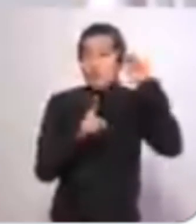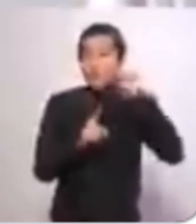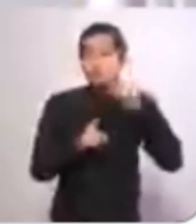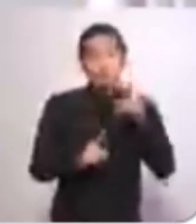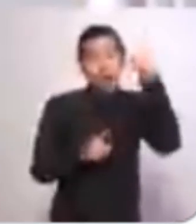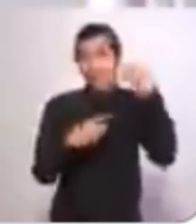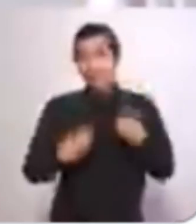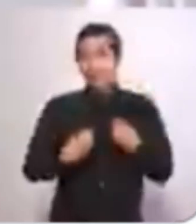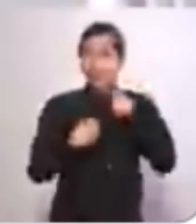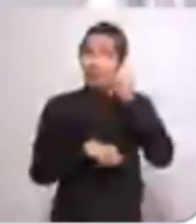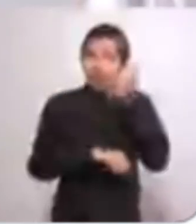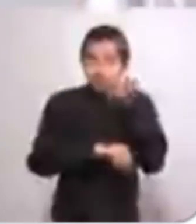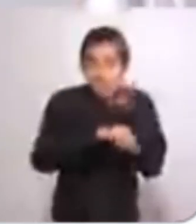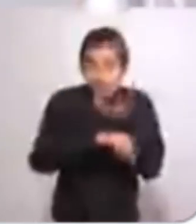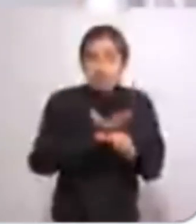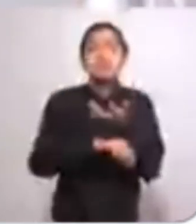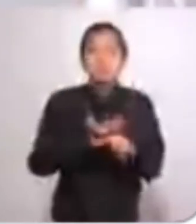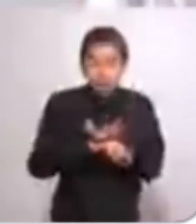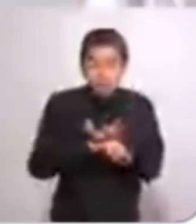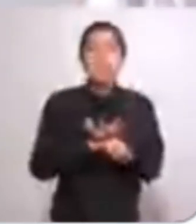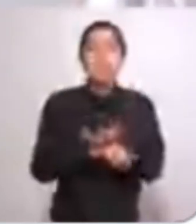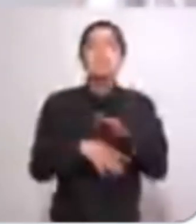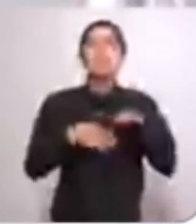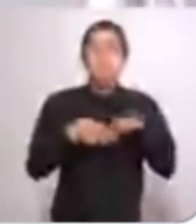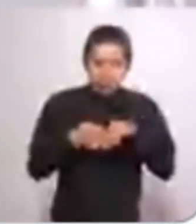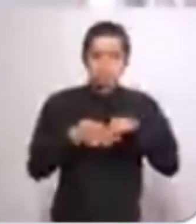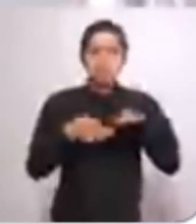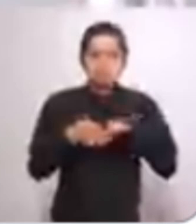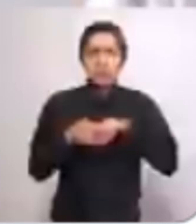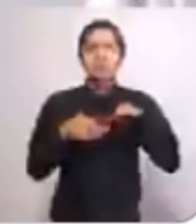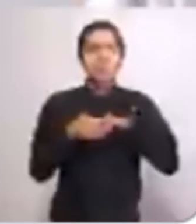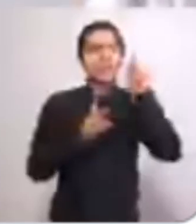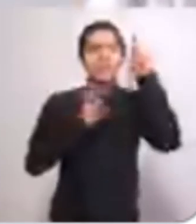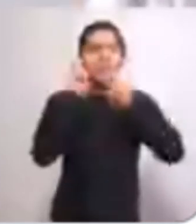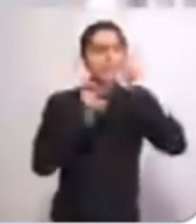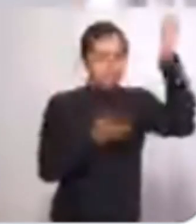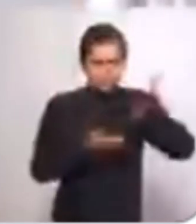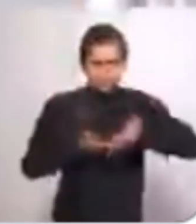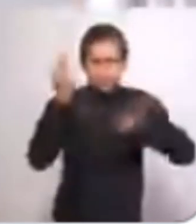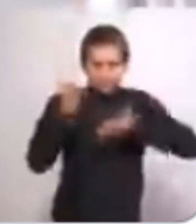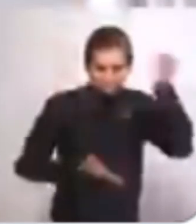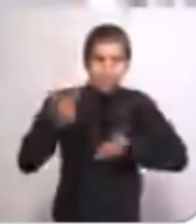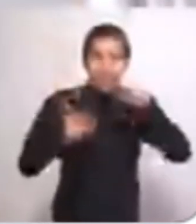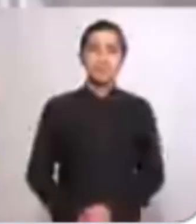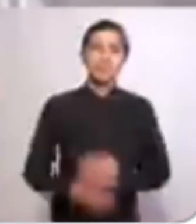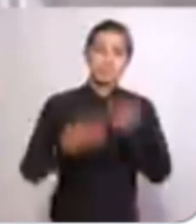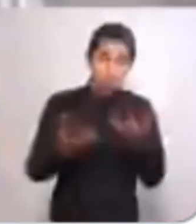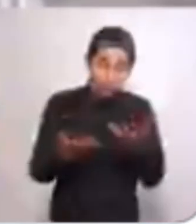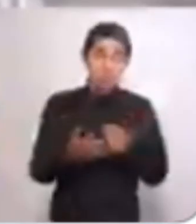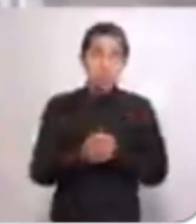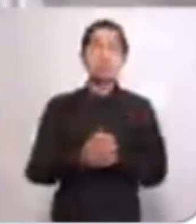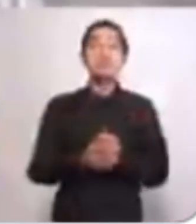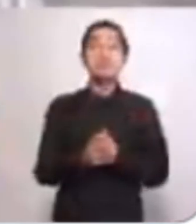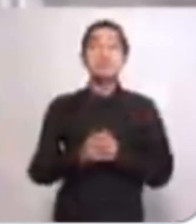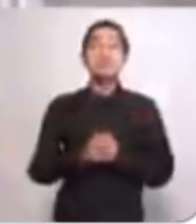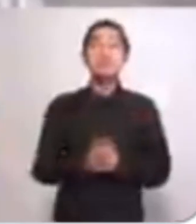que viven en Estados Unidos y que con frecuencia visitan a su familia y a su tierra. Por